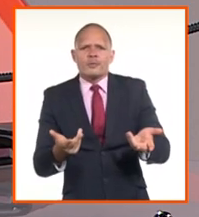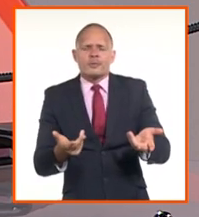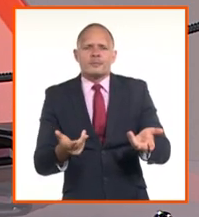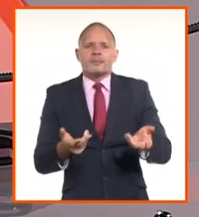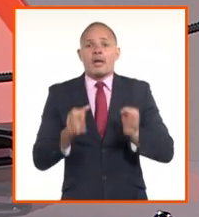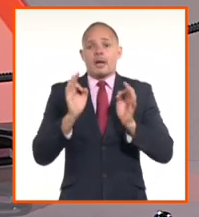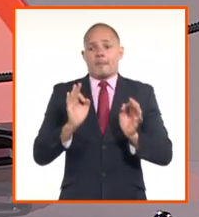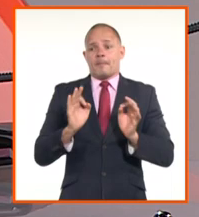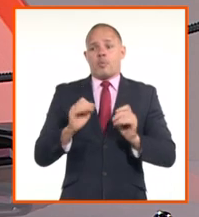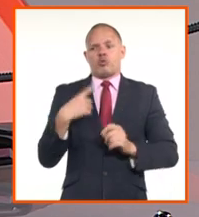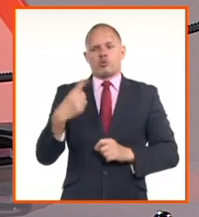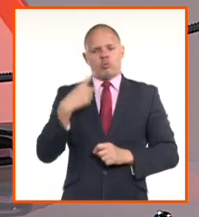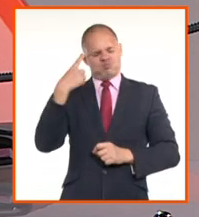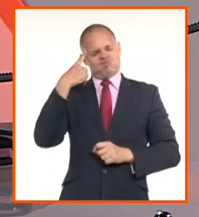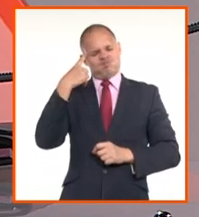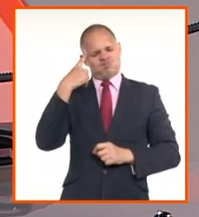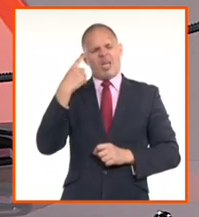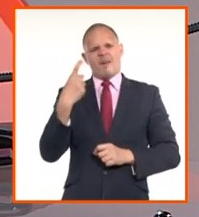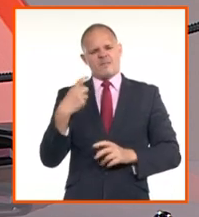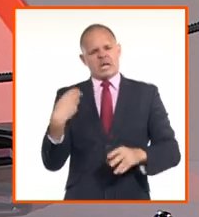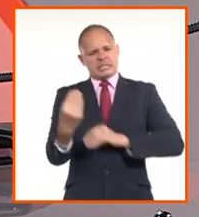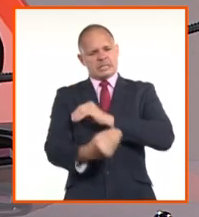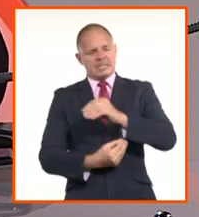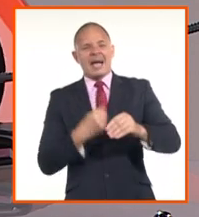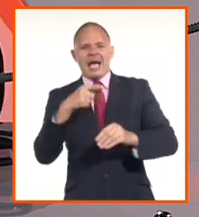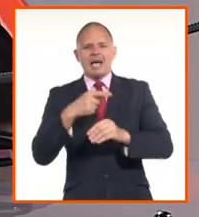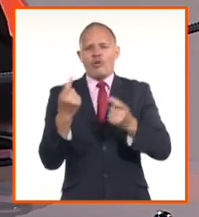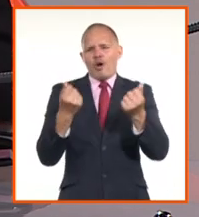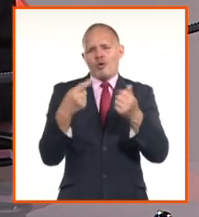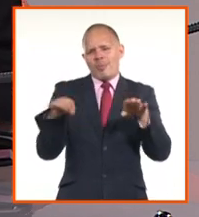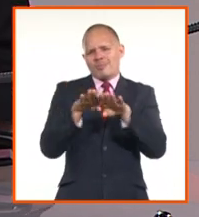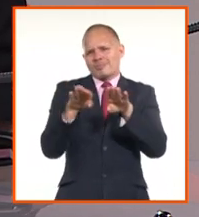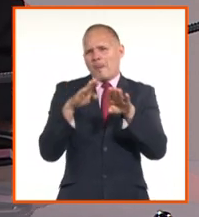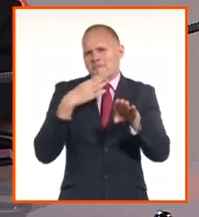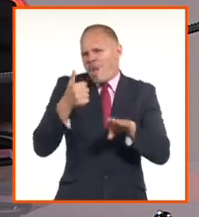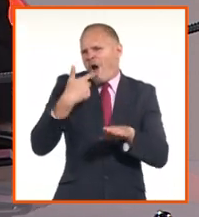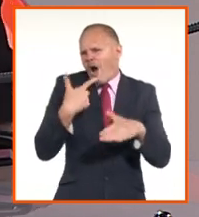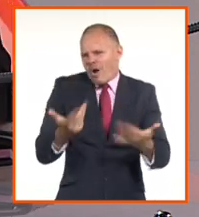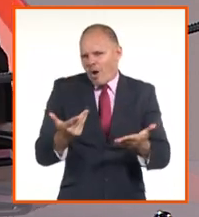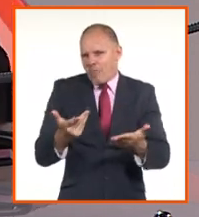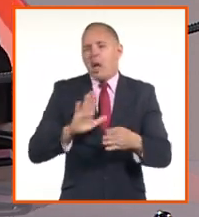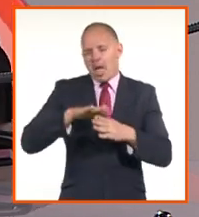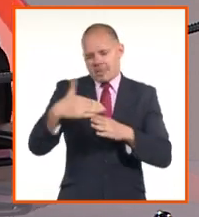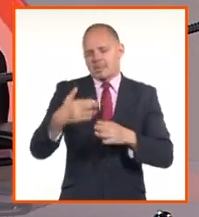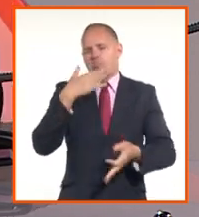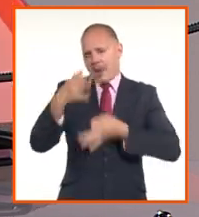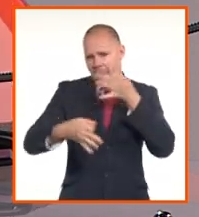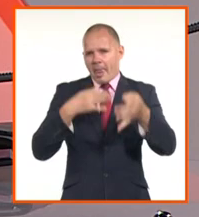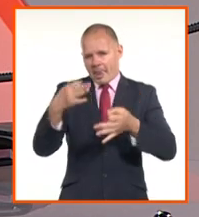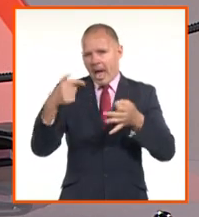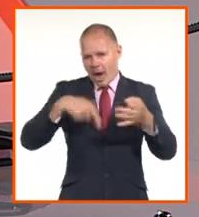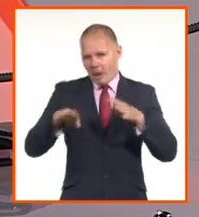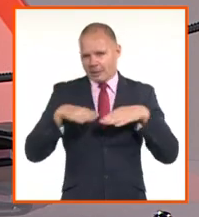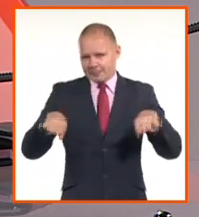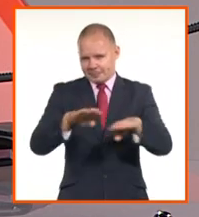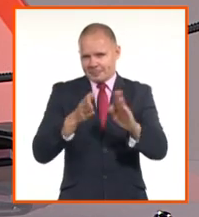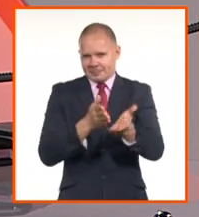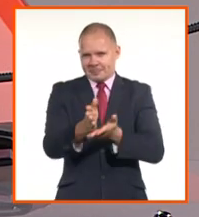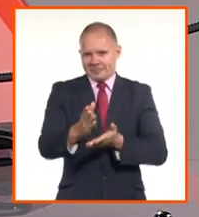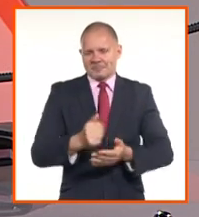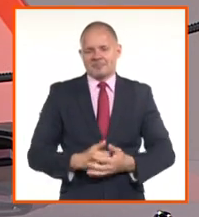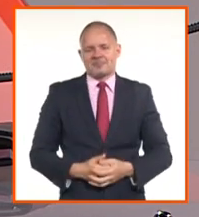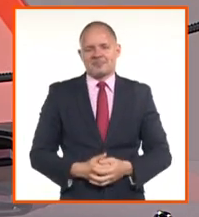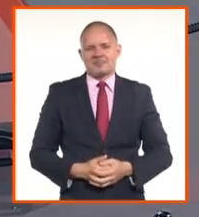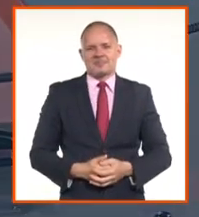tipo de cambio, de equilibrio en la economía cubana? De eso les propongo hablar con el ministro de Economía en los últimos minutos de nuestra mesa redonda. Gracias,